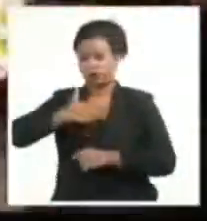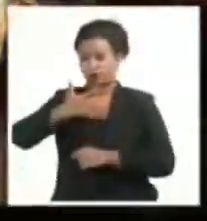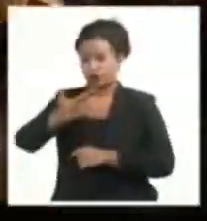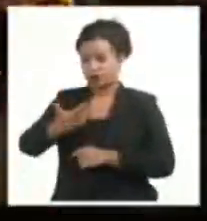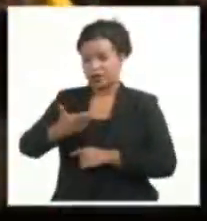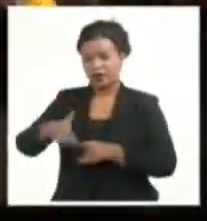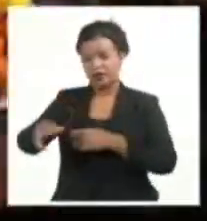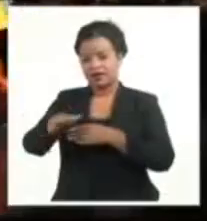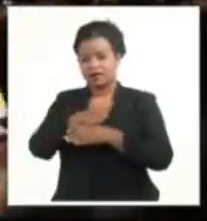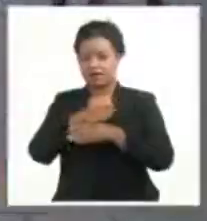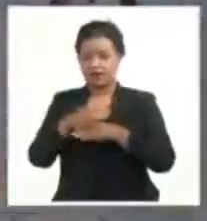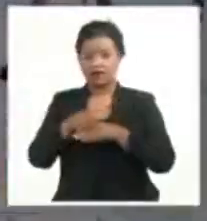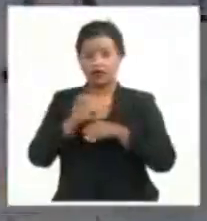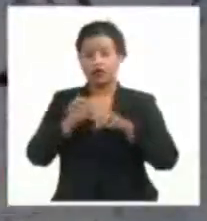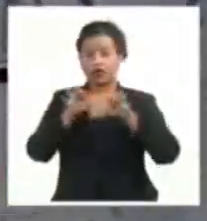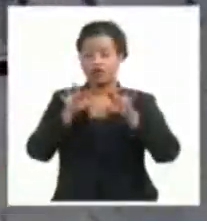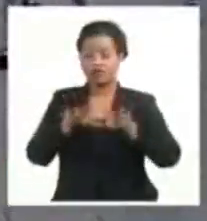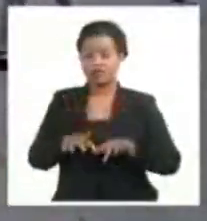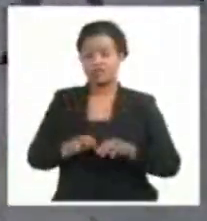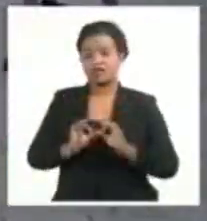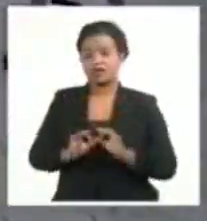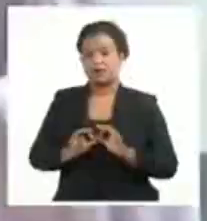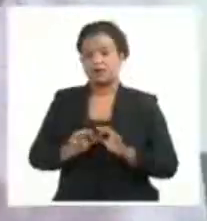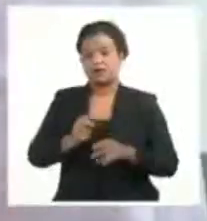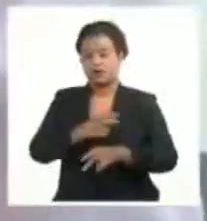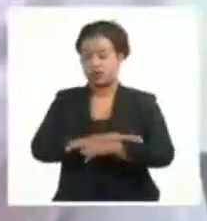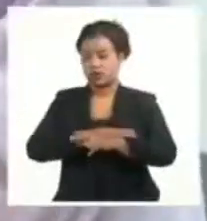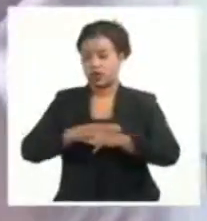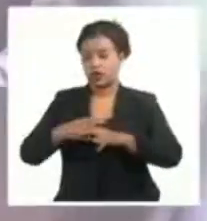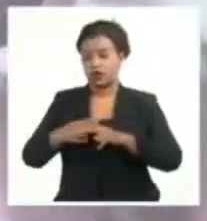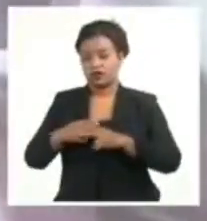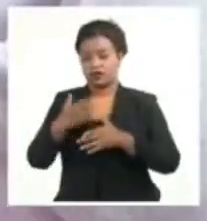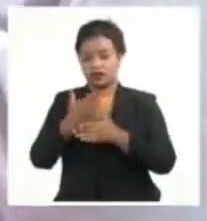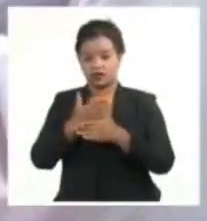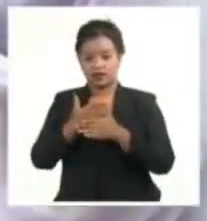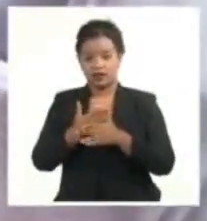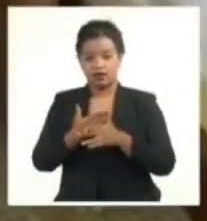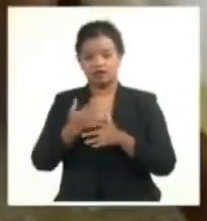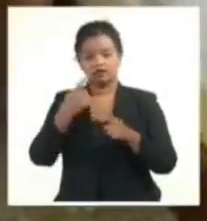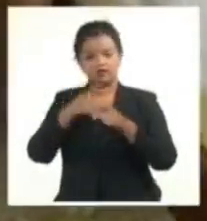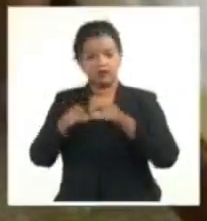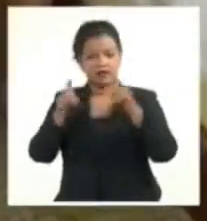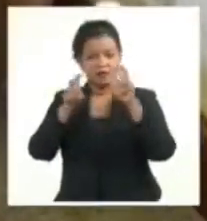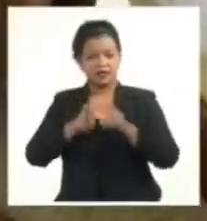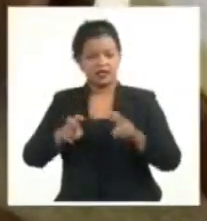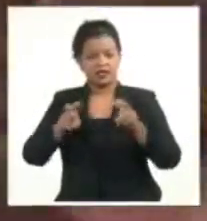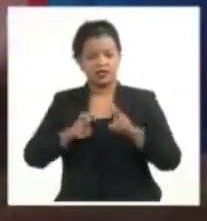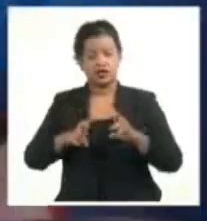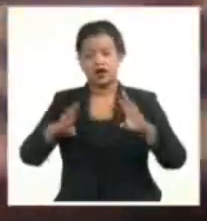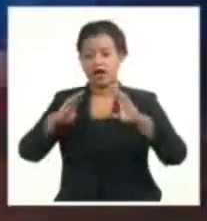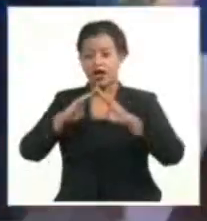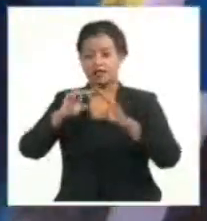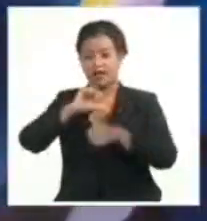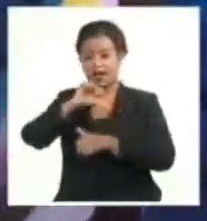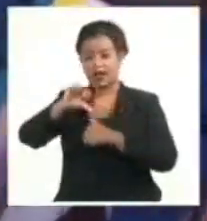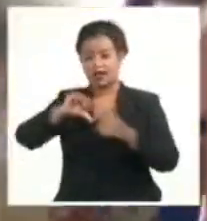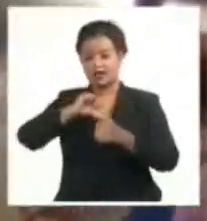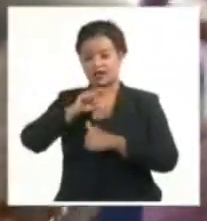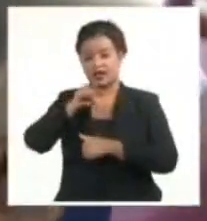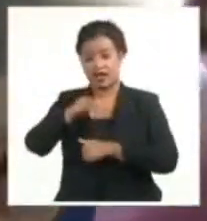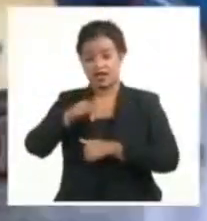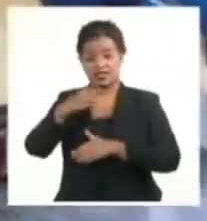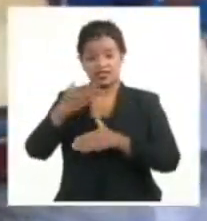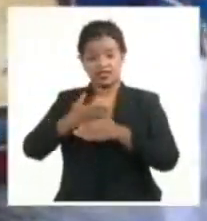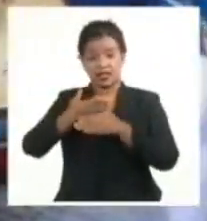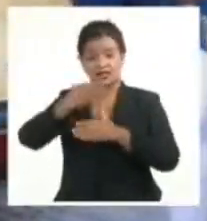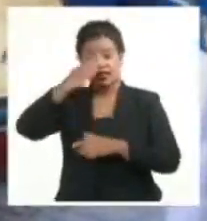Oficina del Conservador de la Ciudad, el Centro de Estudios Antonio Maceo y la Casa del Caribe. La Ciudad Héroes,